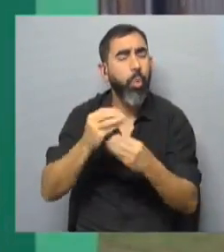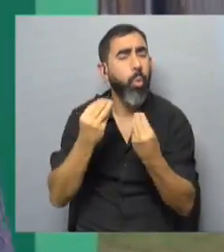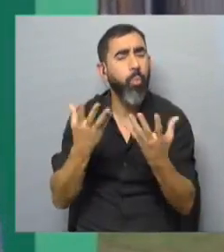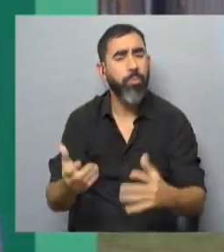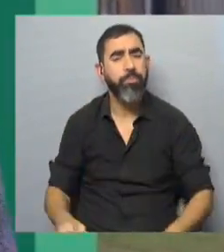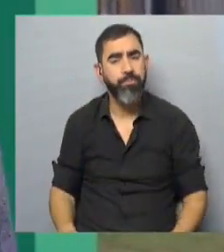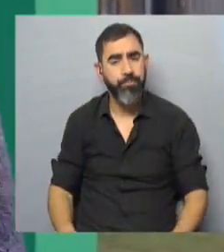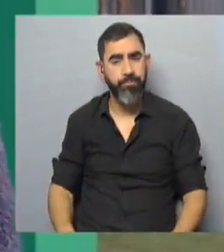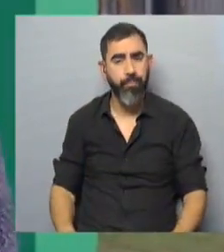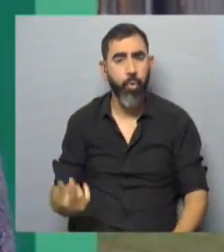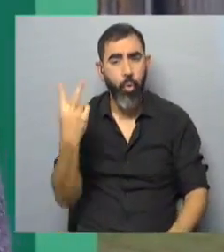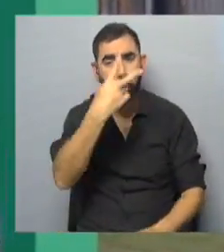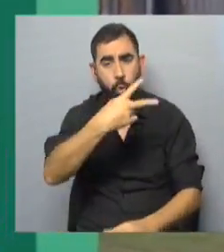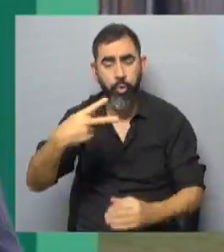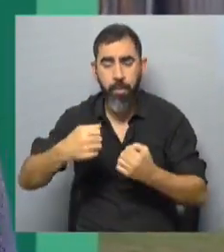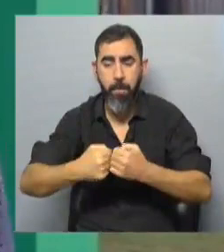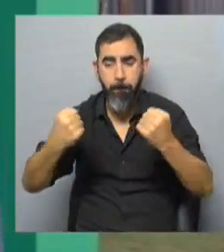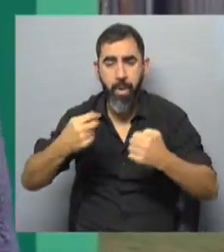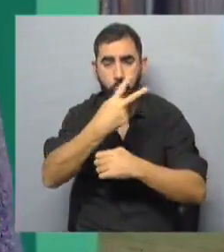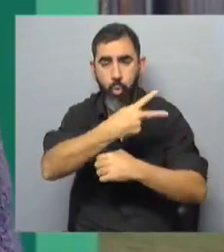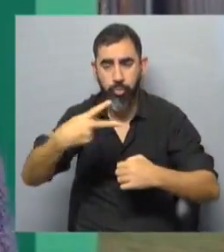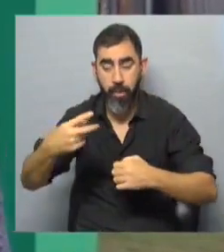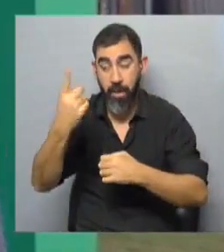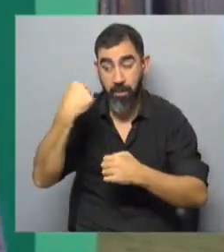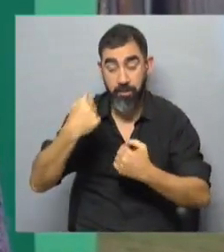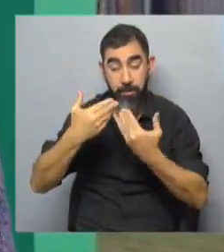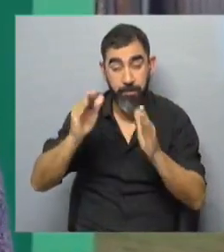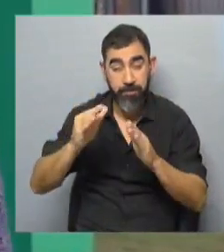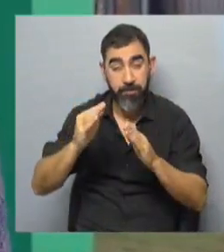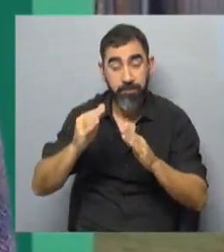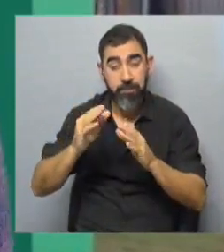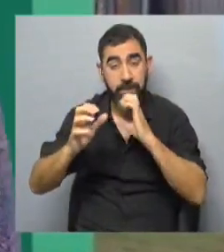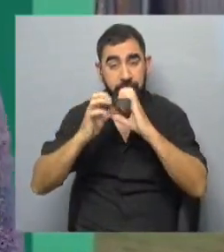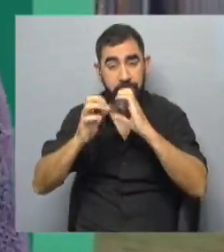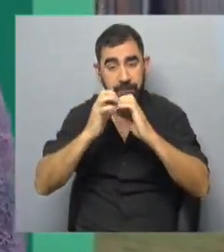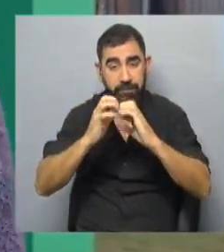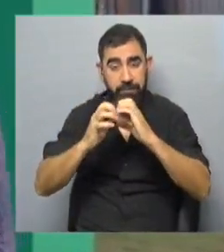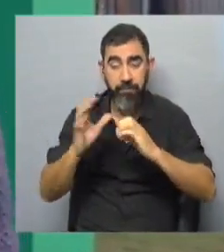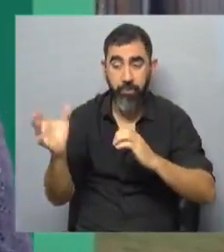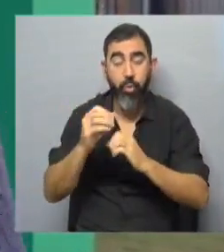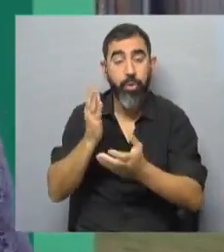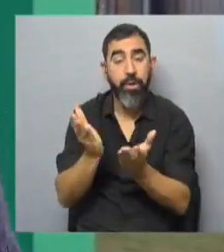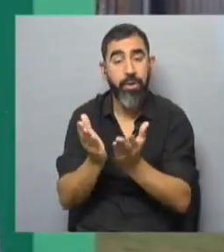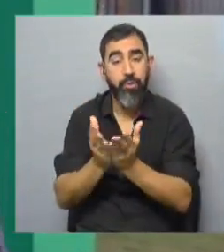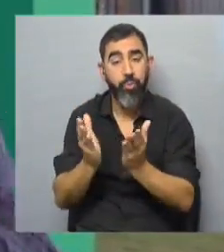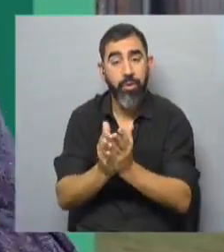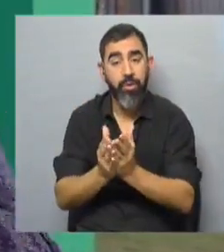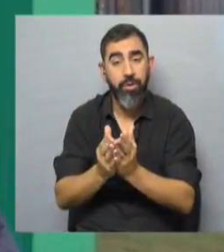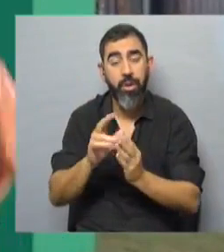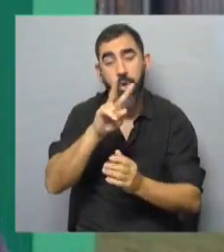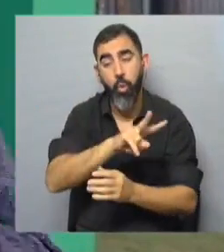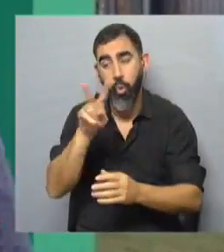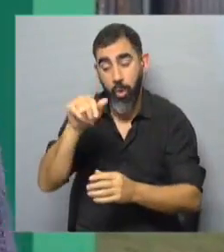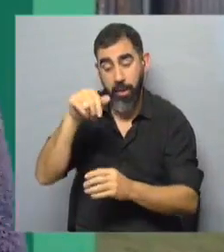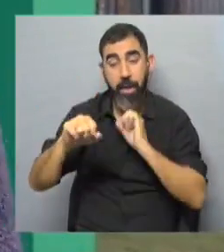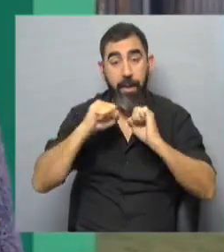abiertos dos semanas más, ¿verdad? De hecho, ayer empezó uno de electricidad avanzada, que es para todos aquellos alumnos que a lo largo del tiempo, en los 12 DEL, tanto